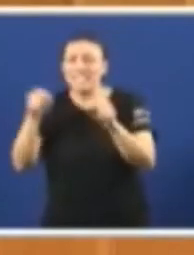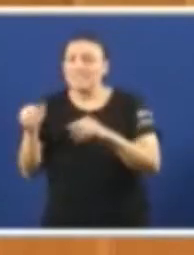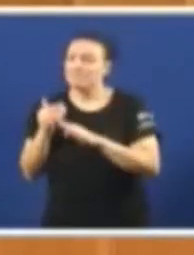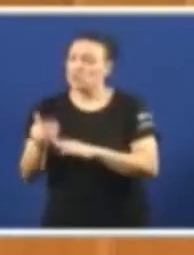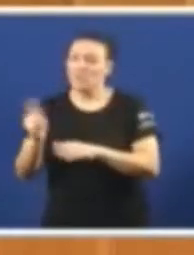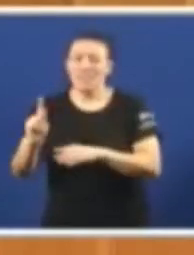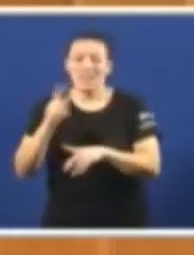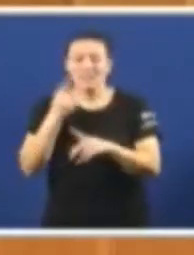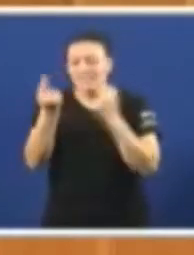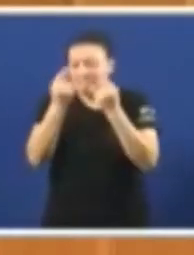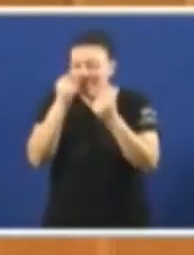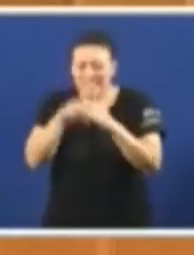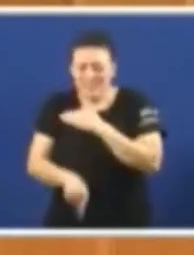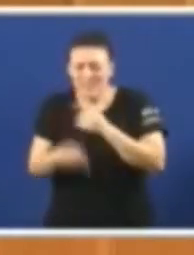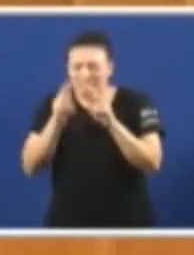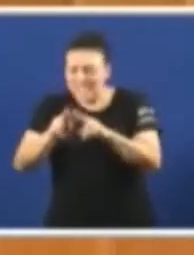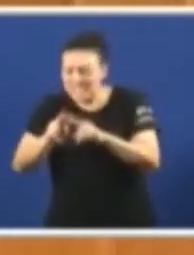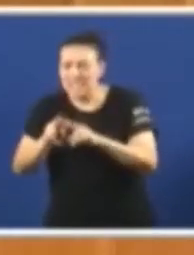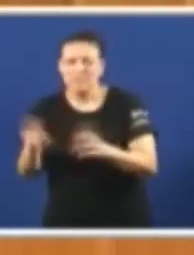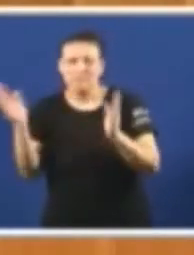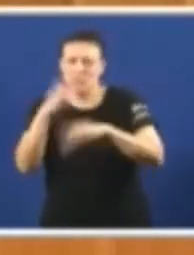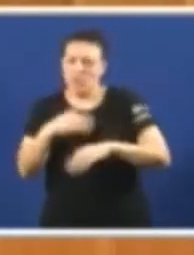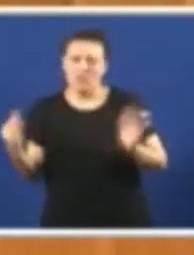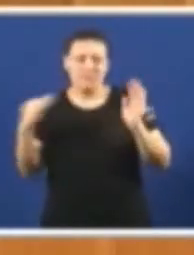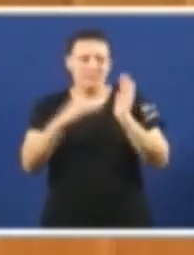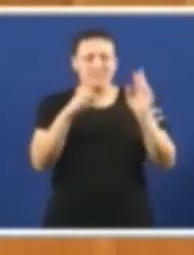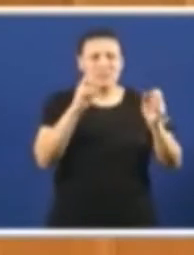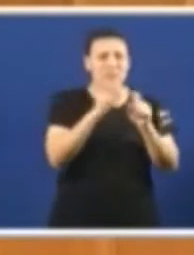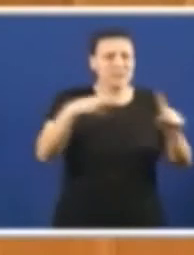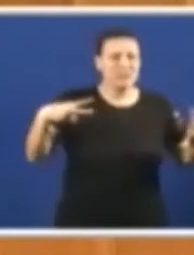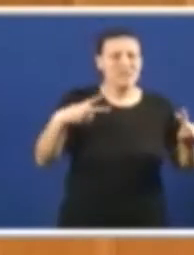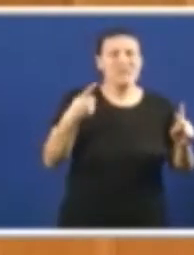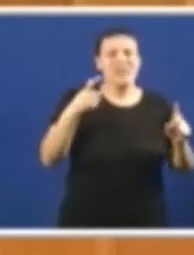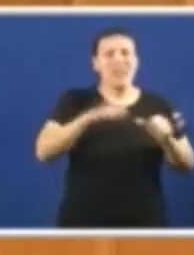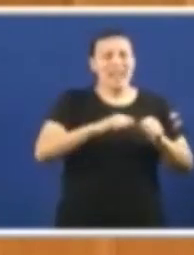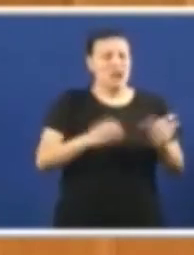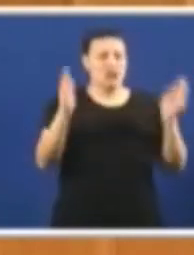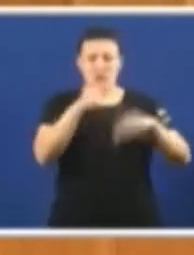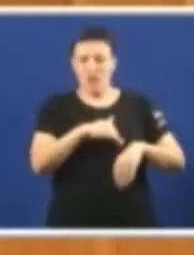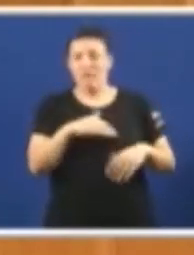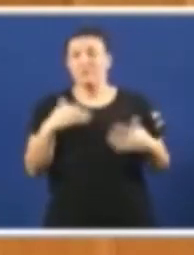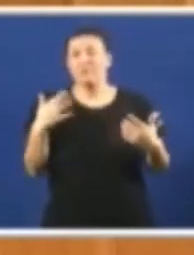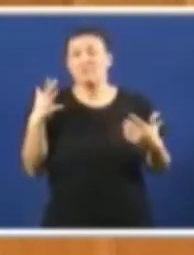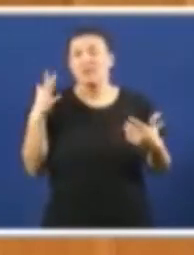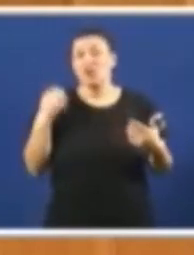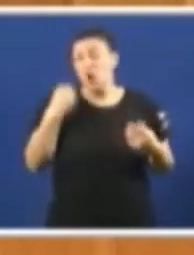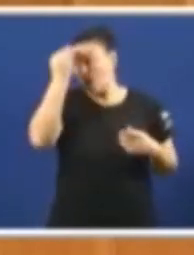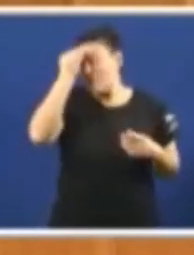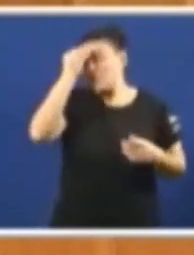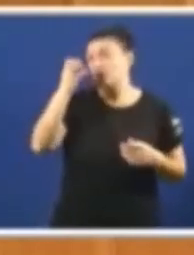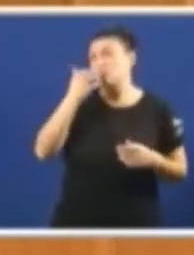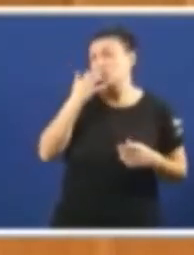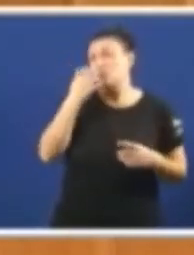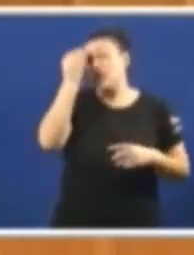análise pormenorizado que incorpore de xeito claro a perspectiva de xénero. De feito, eu penso que unha